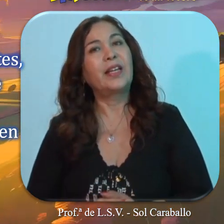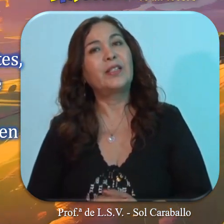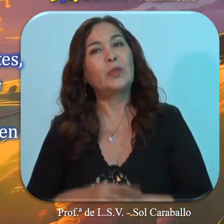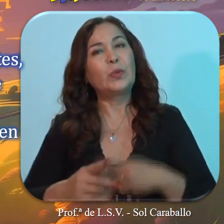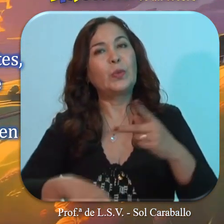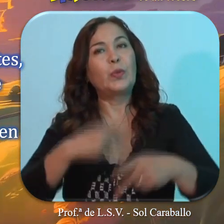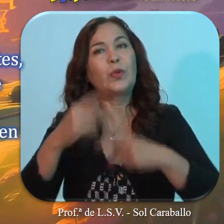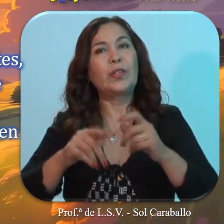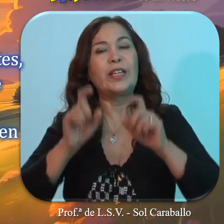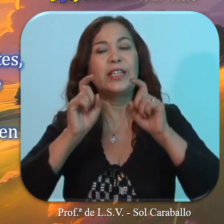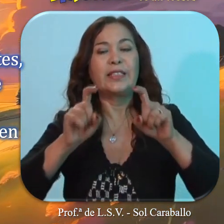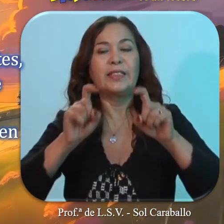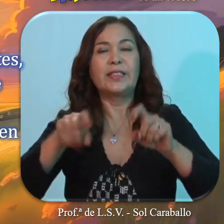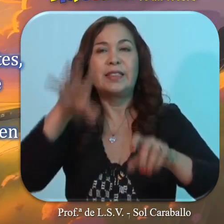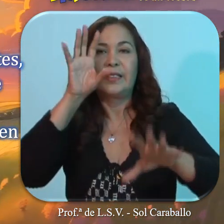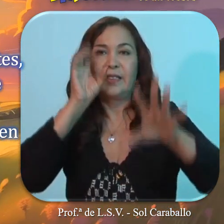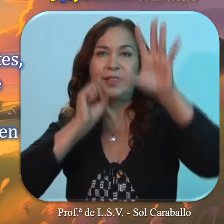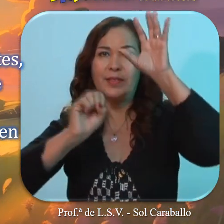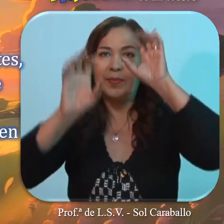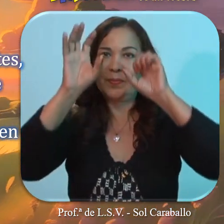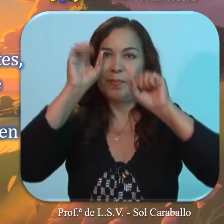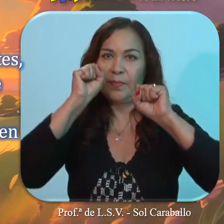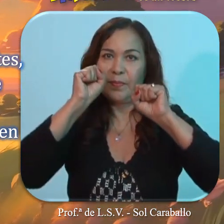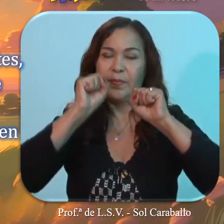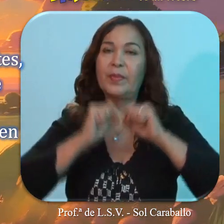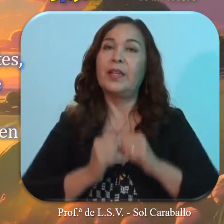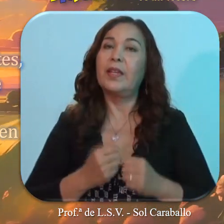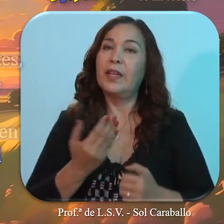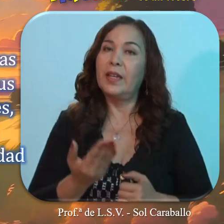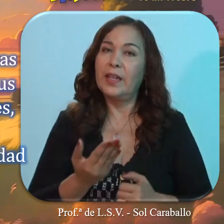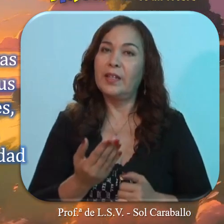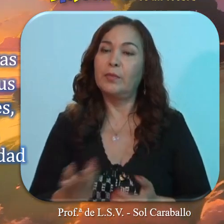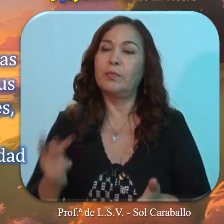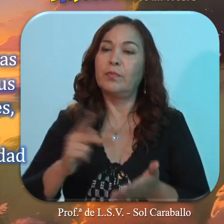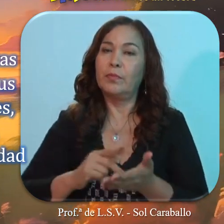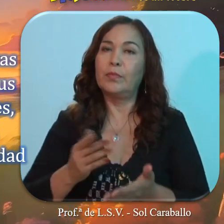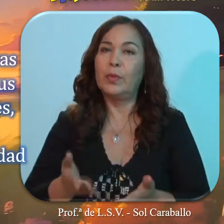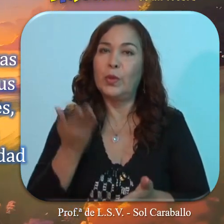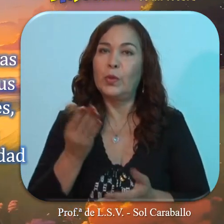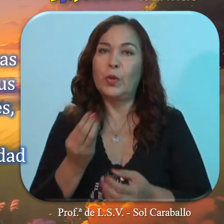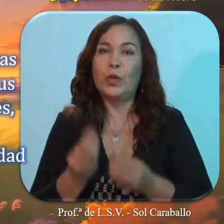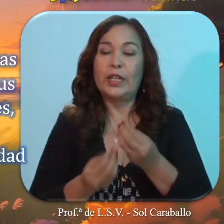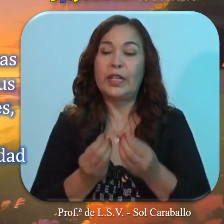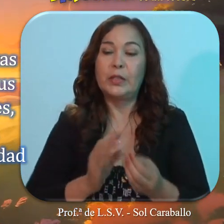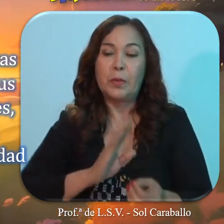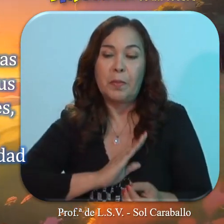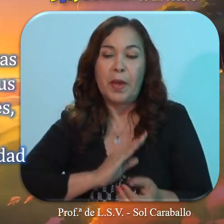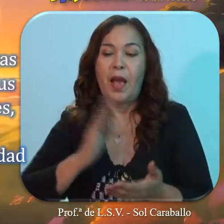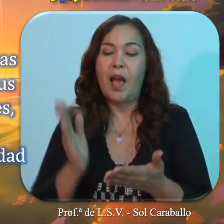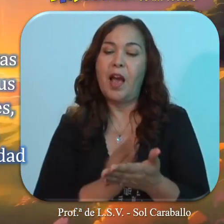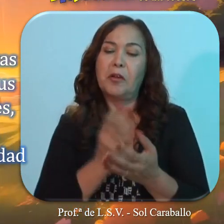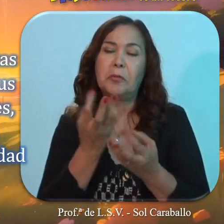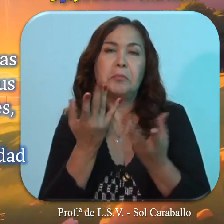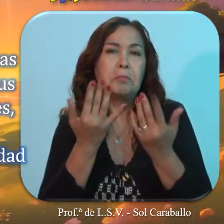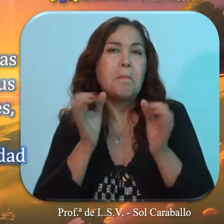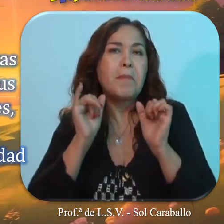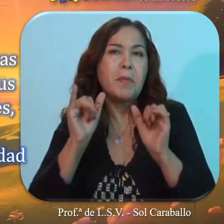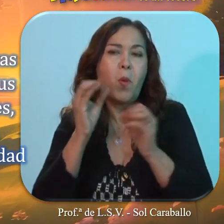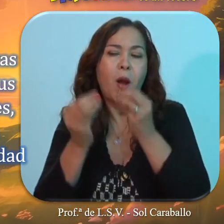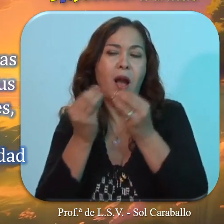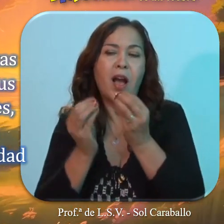en su proceso de enseñanza-aprendizaje, Siendo protagonistas en la creación de sus revistas